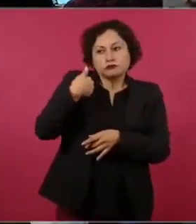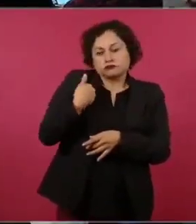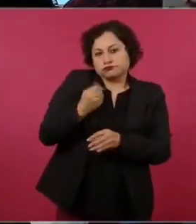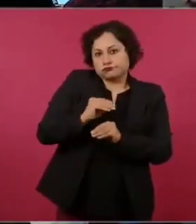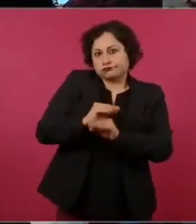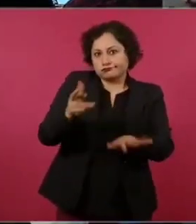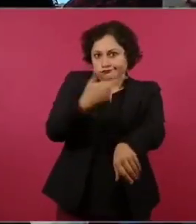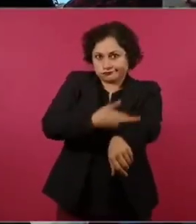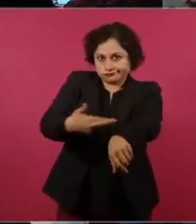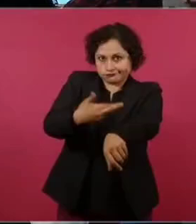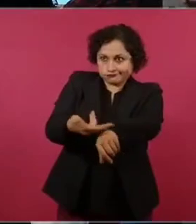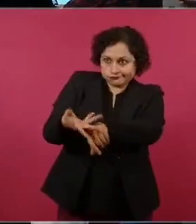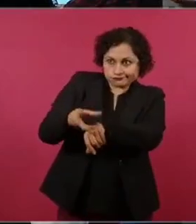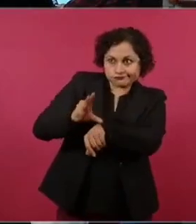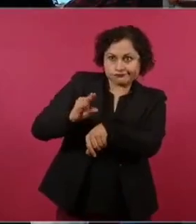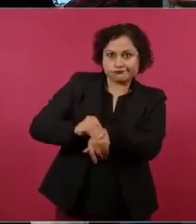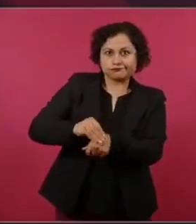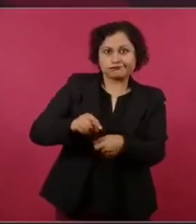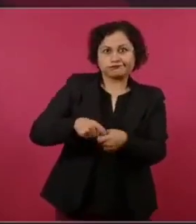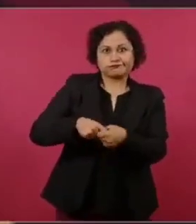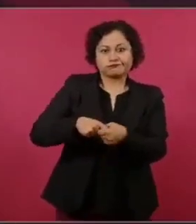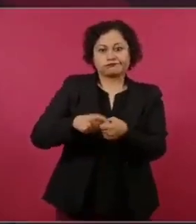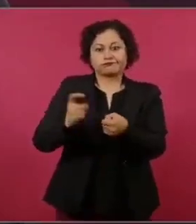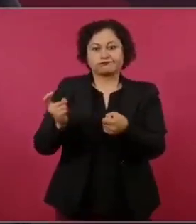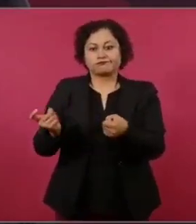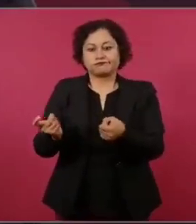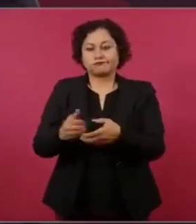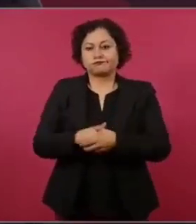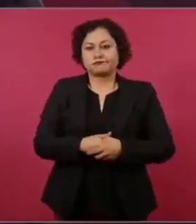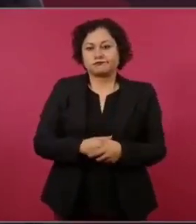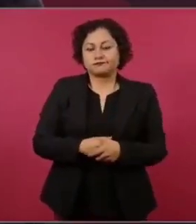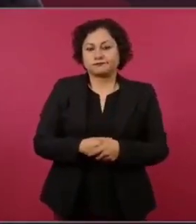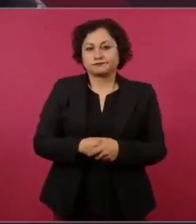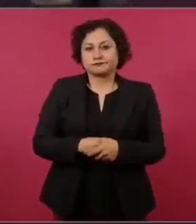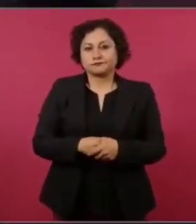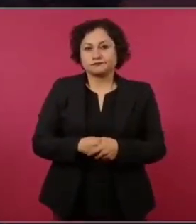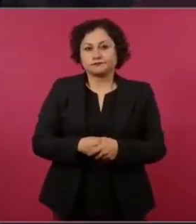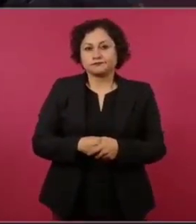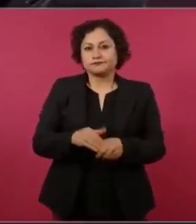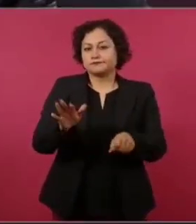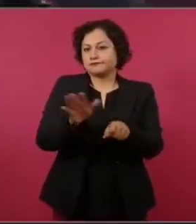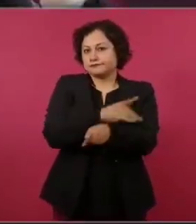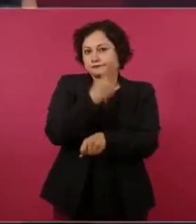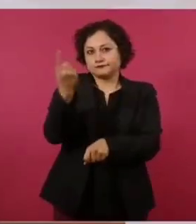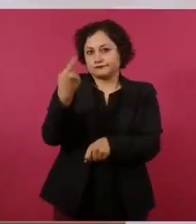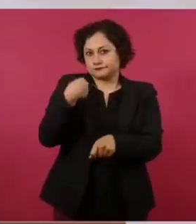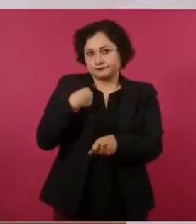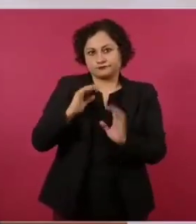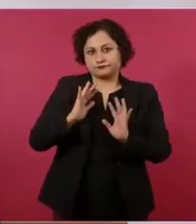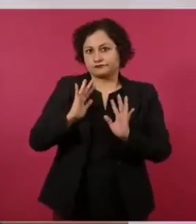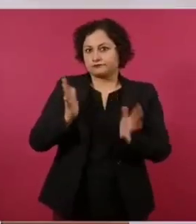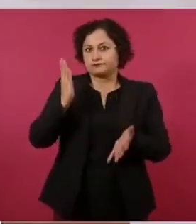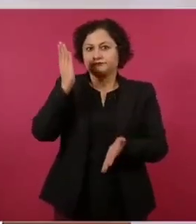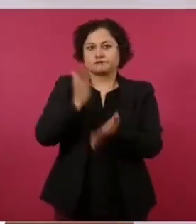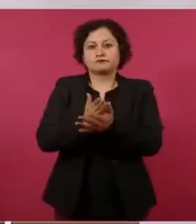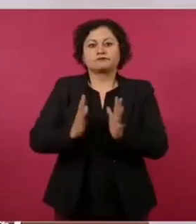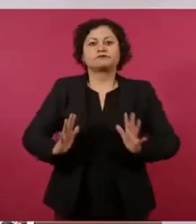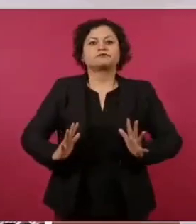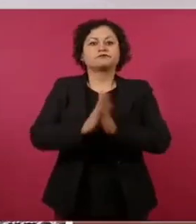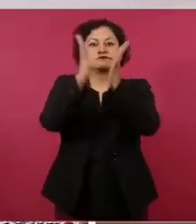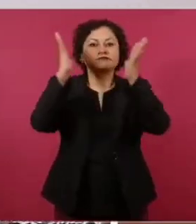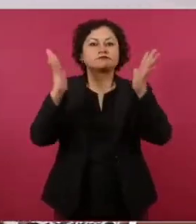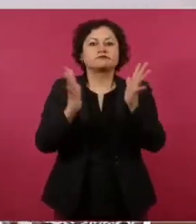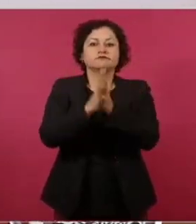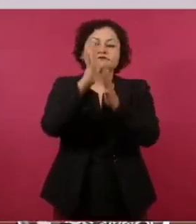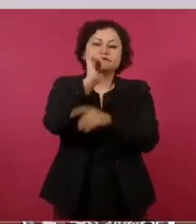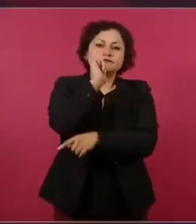porque ya no voy a participar en ninguna actividad